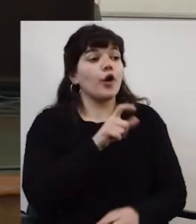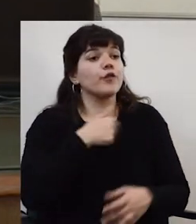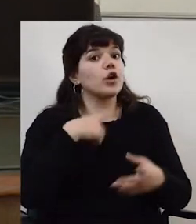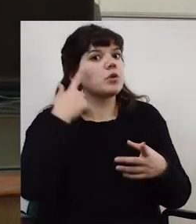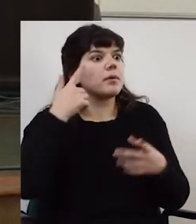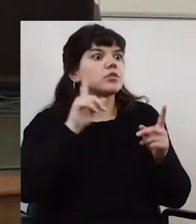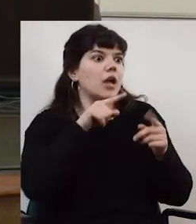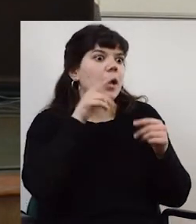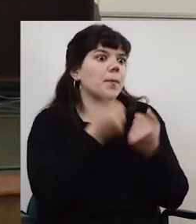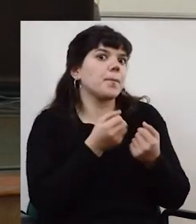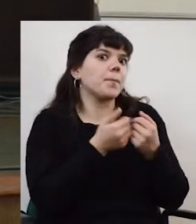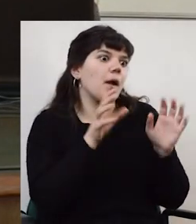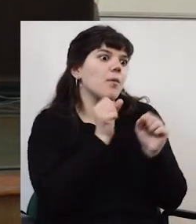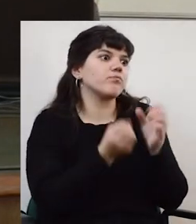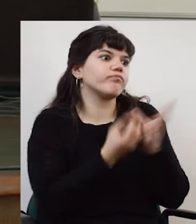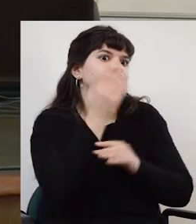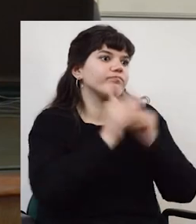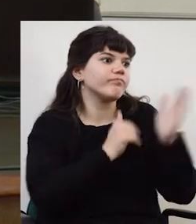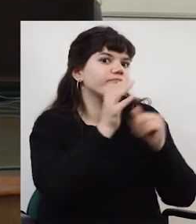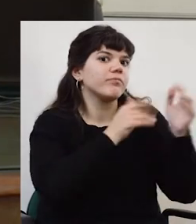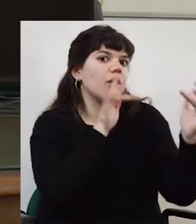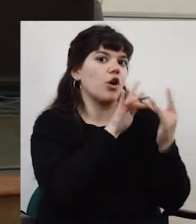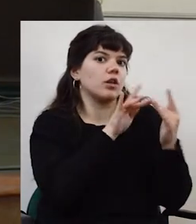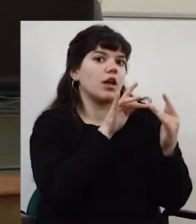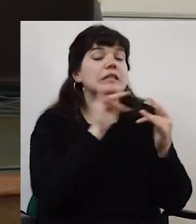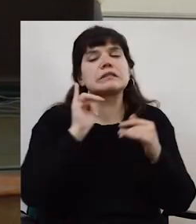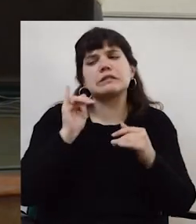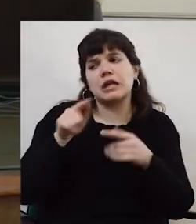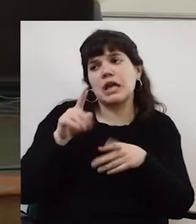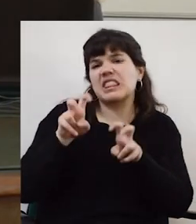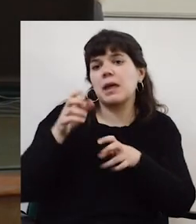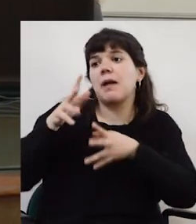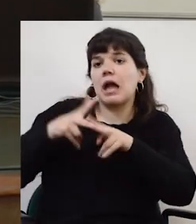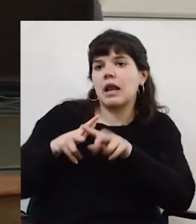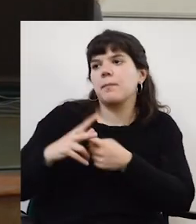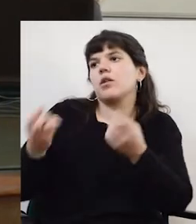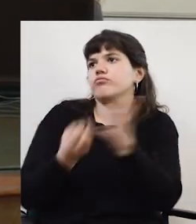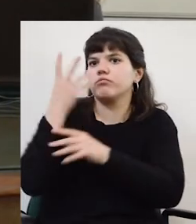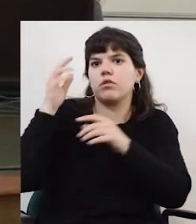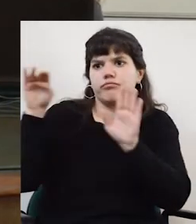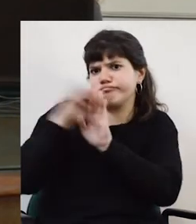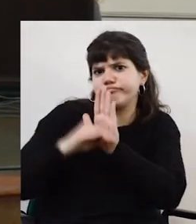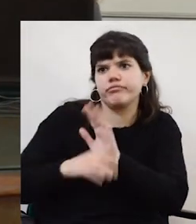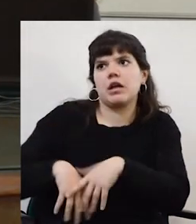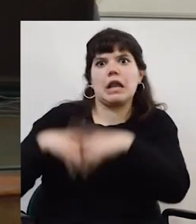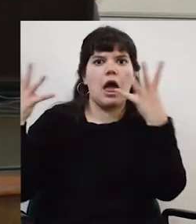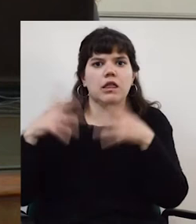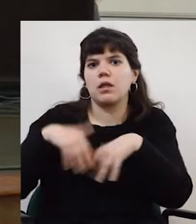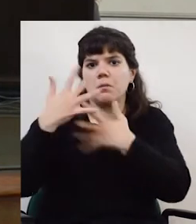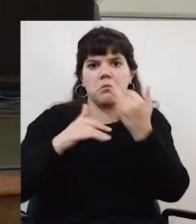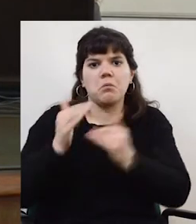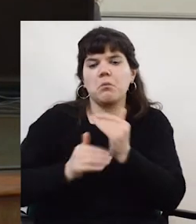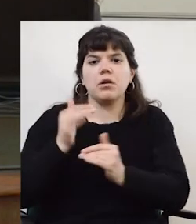construir la red y visualizarla. Claro, con esas herramientas que hay ahora de manejar grandes volúmenes de datos, de tener el círculo grande, el círculo